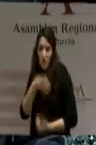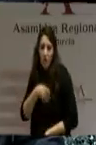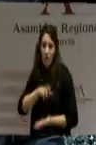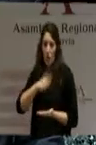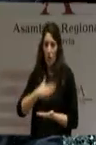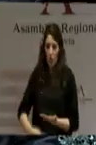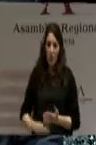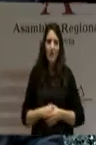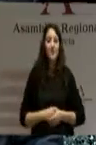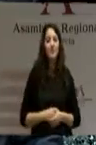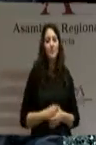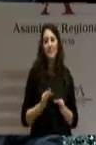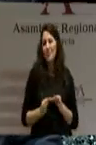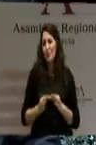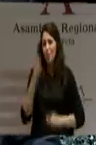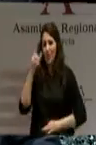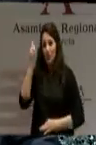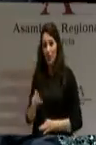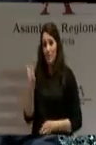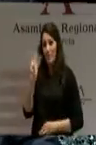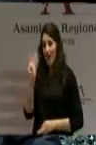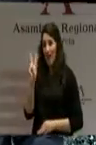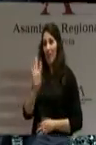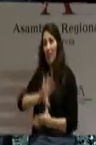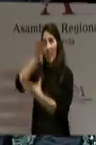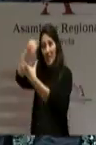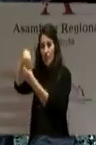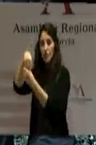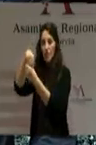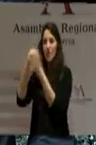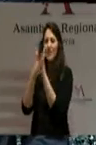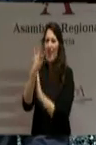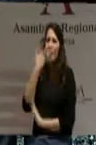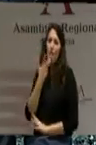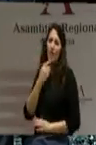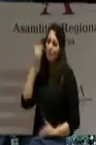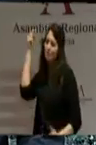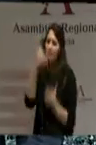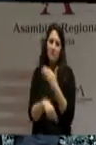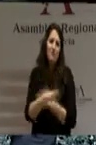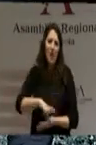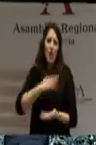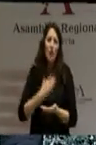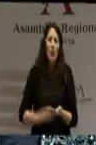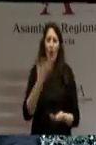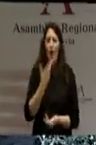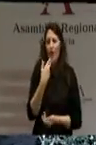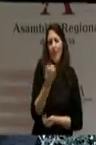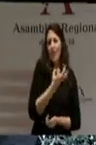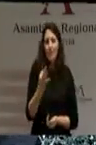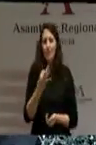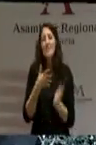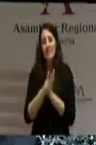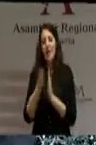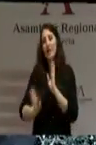Es una suerte de contar con un aliado como Ramón Luis Valcárcel, que conoce profundamente nuestra región, por la que seguirá